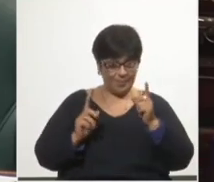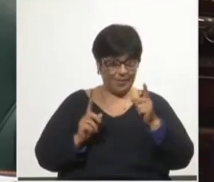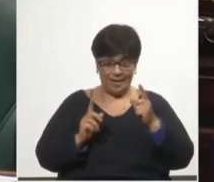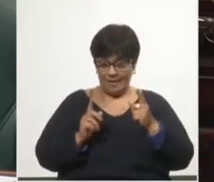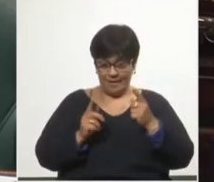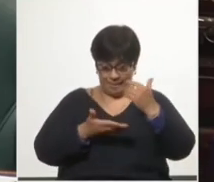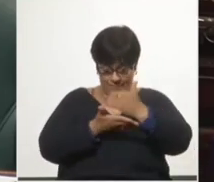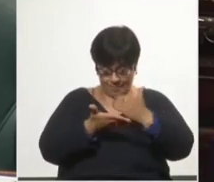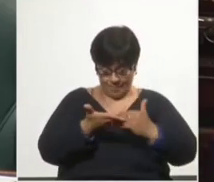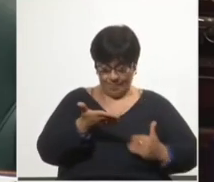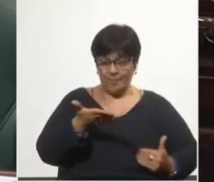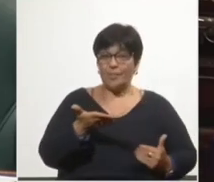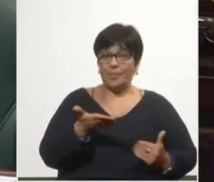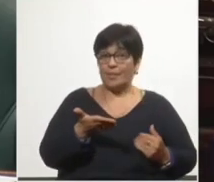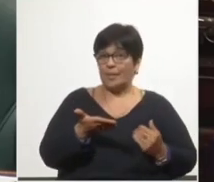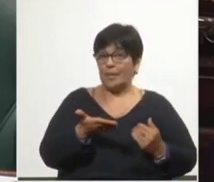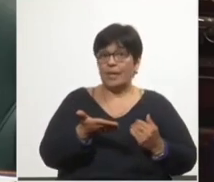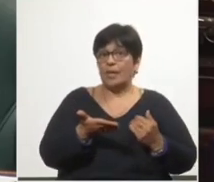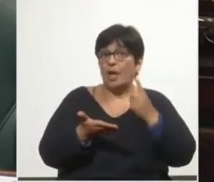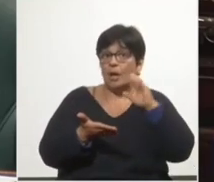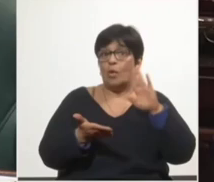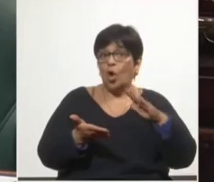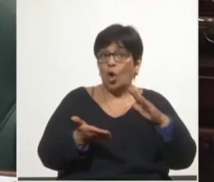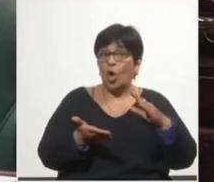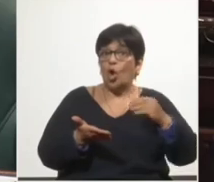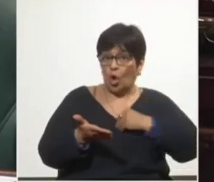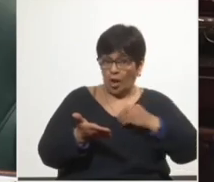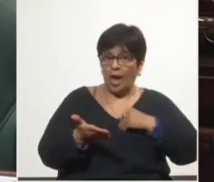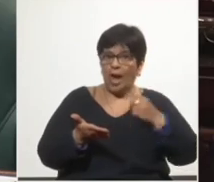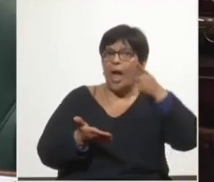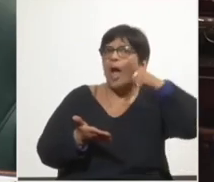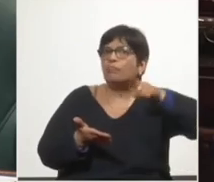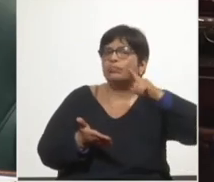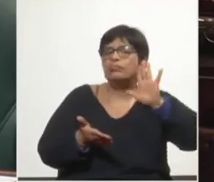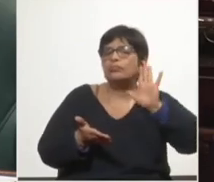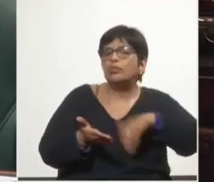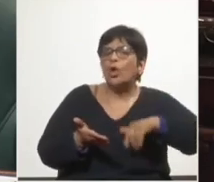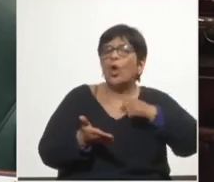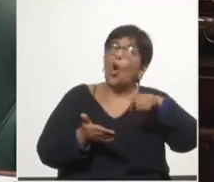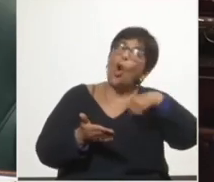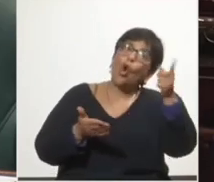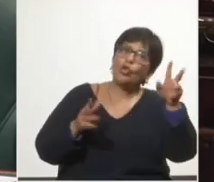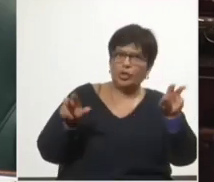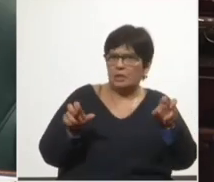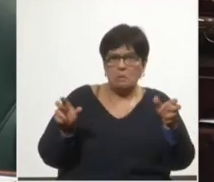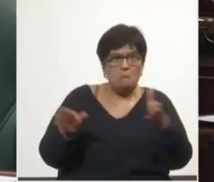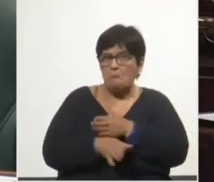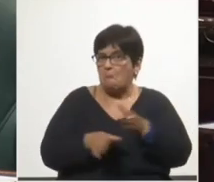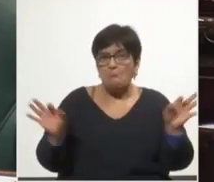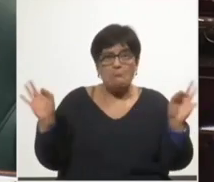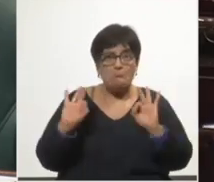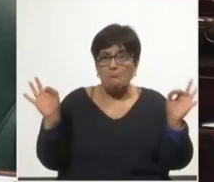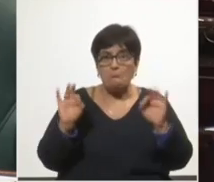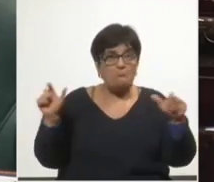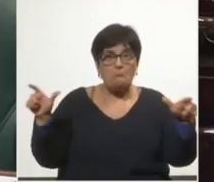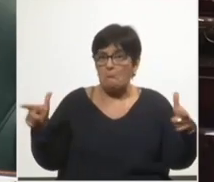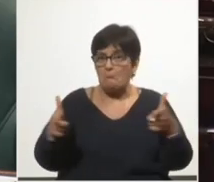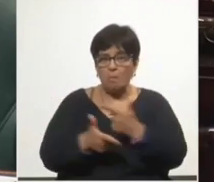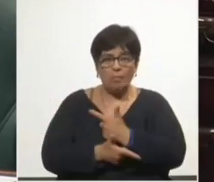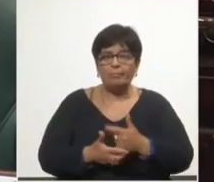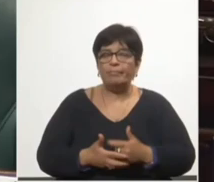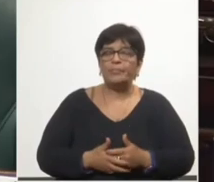rendición de cuentas, apuestas deliberadas en otro sentido, pero no las encontramos porque no las hay.